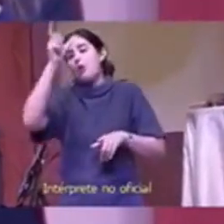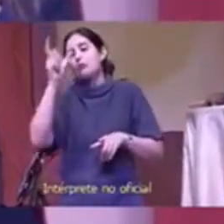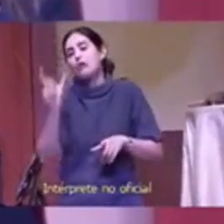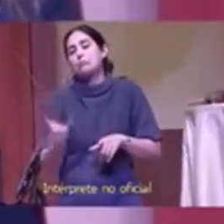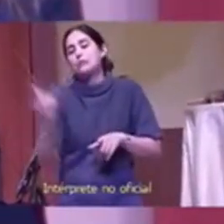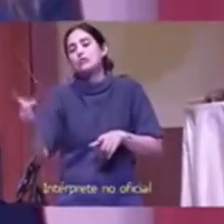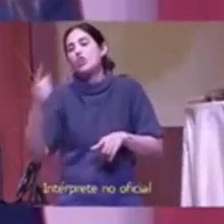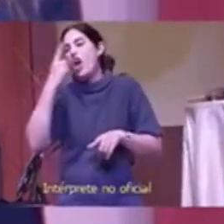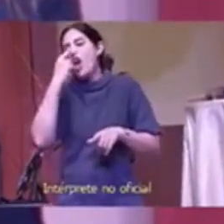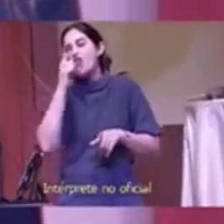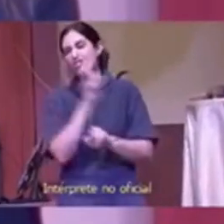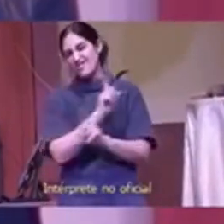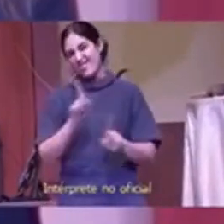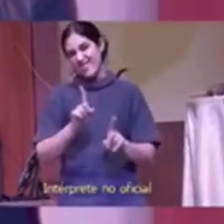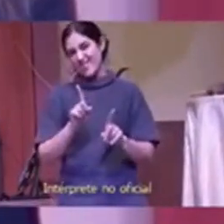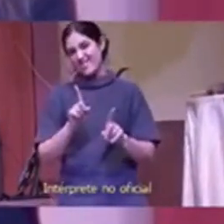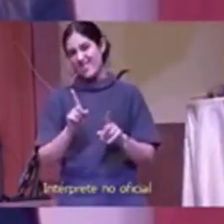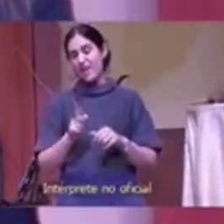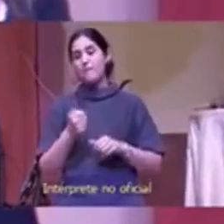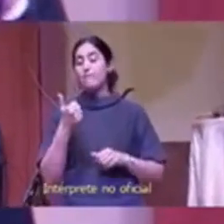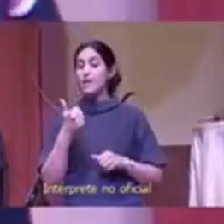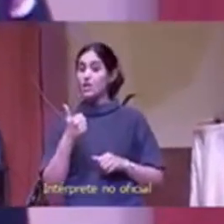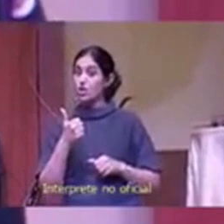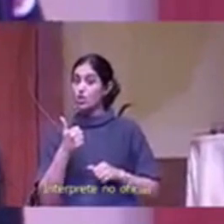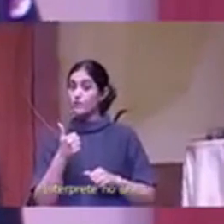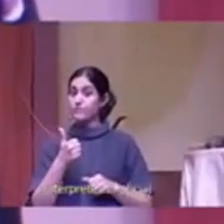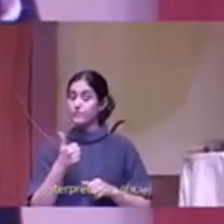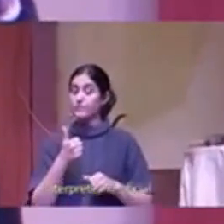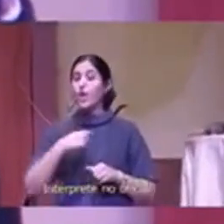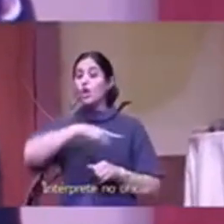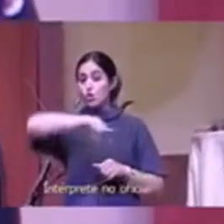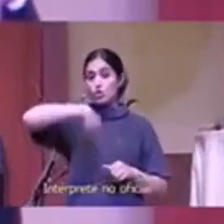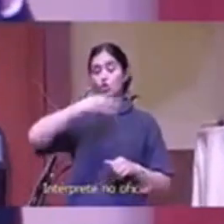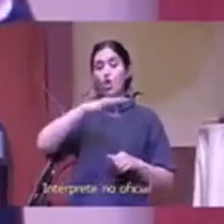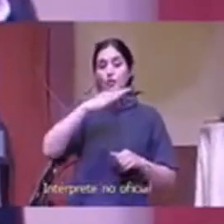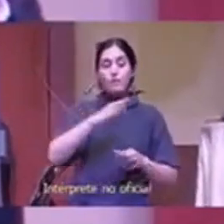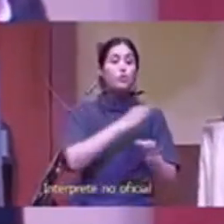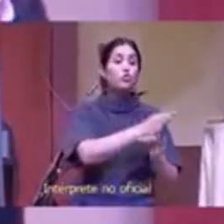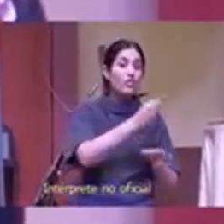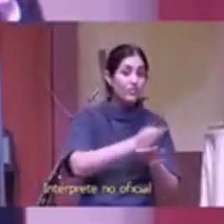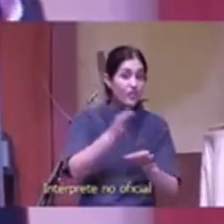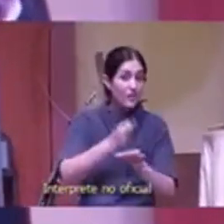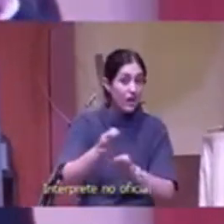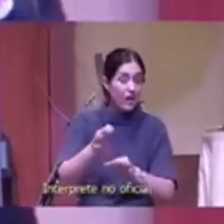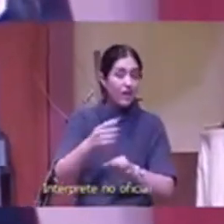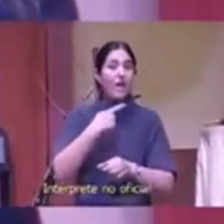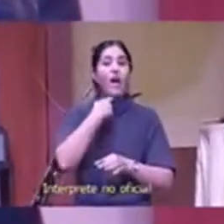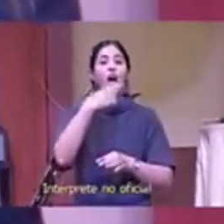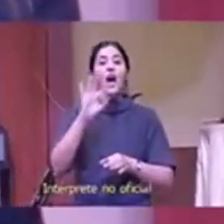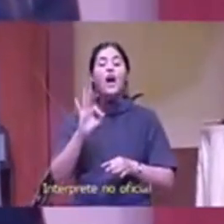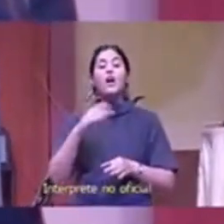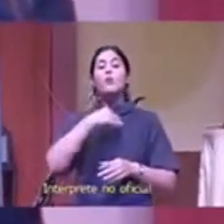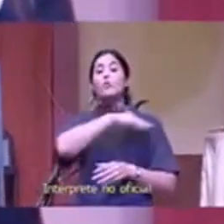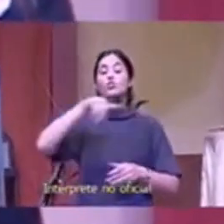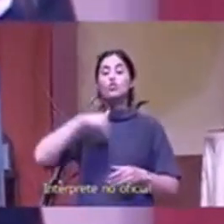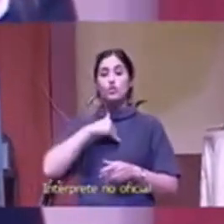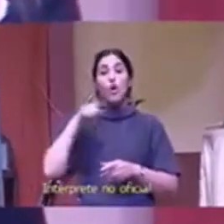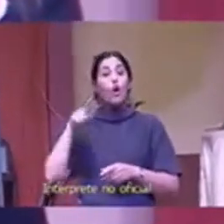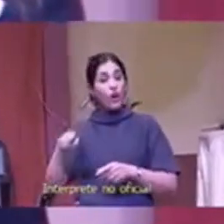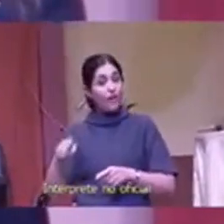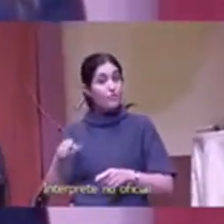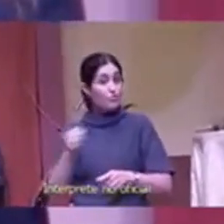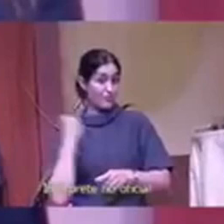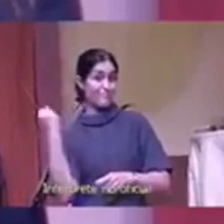enseñémosles a nuestros hijos y a nuestros nietos a que eso sí les